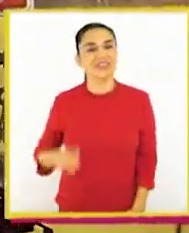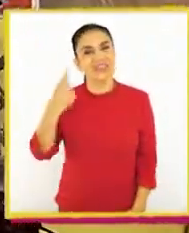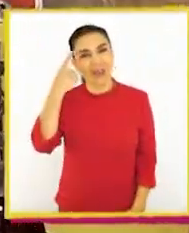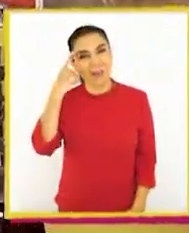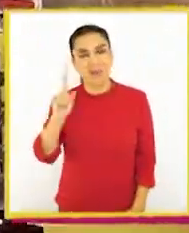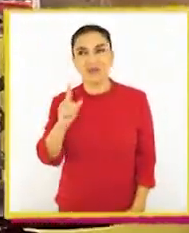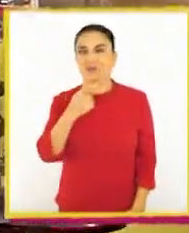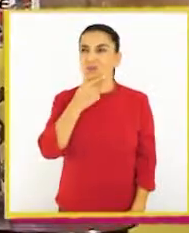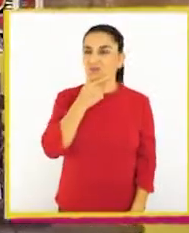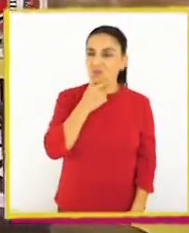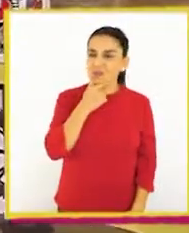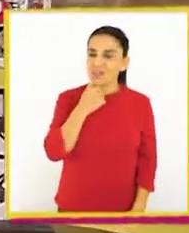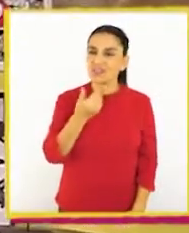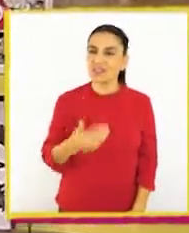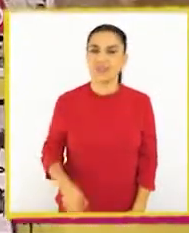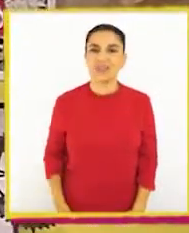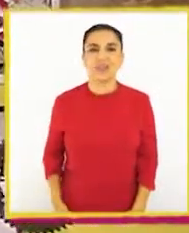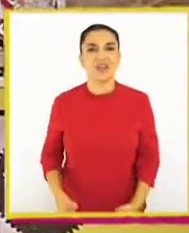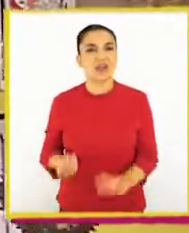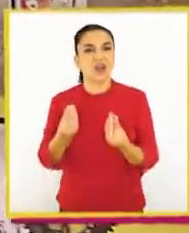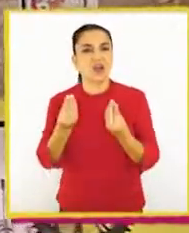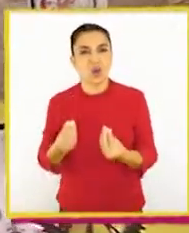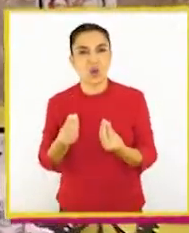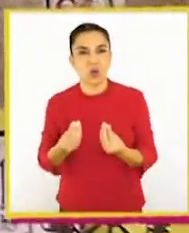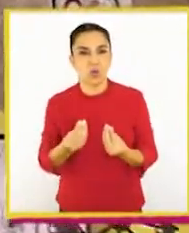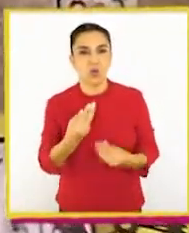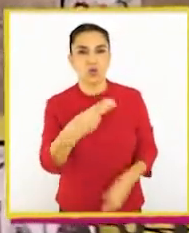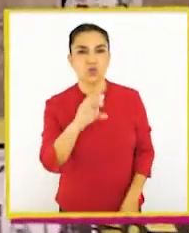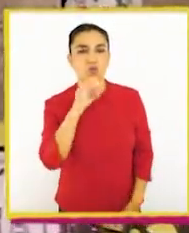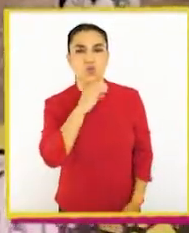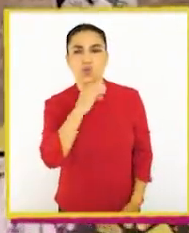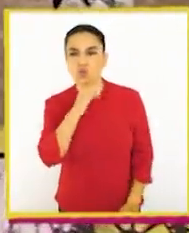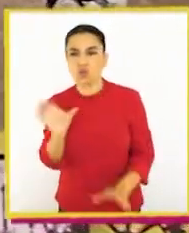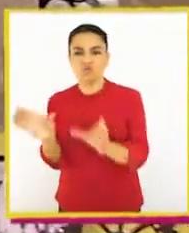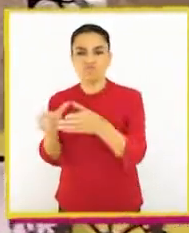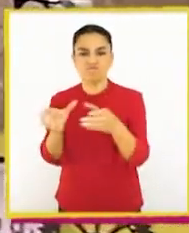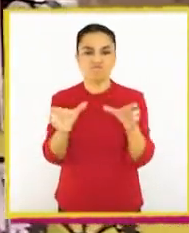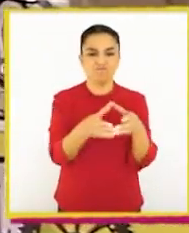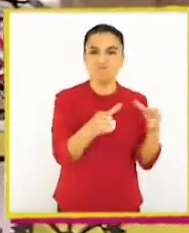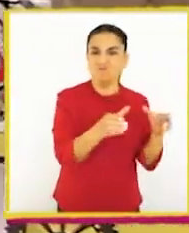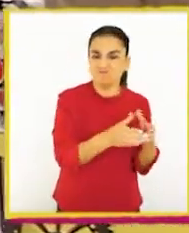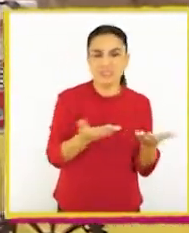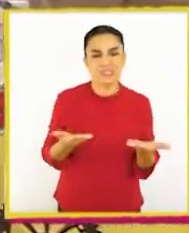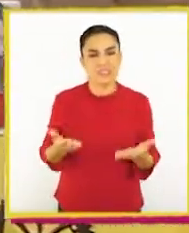eso sí nos surgió la duda. ¿Cómo podemos dividir su curso mejor para los grupos?